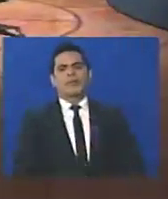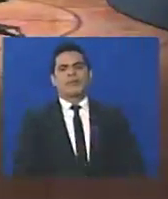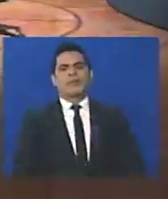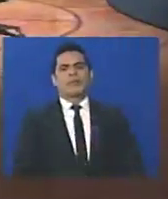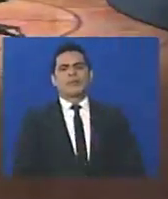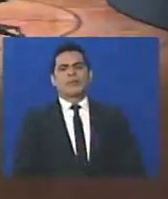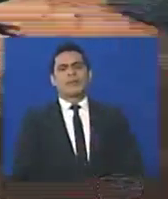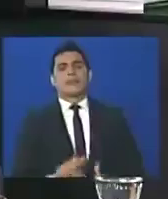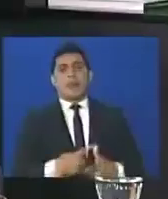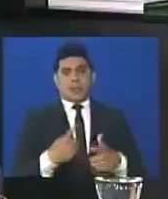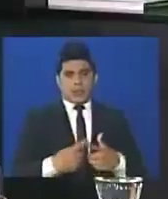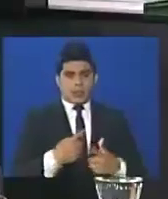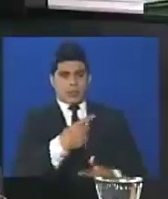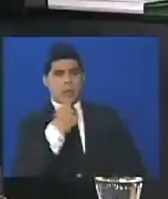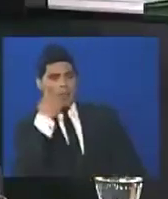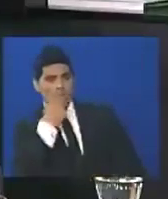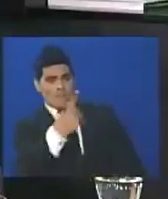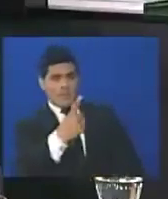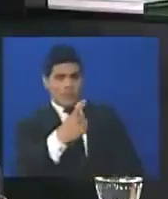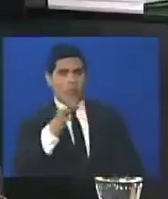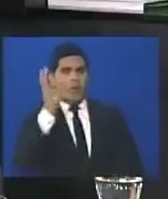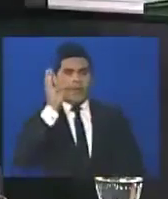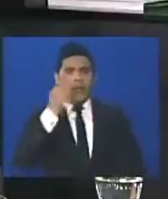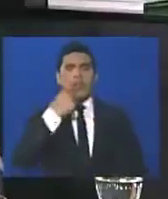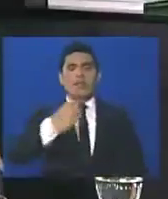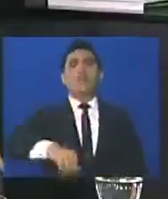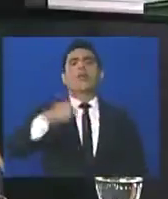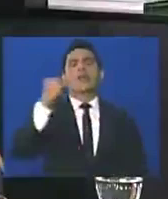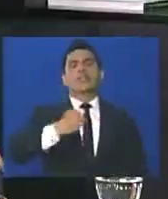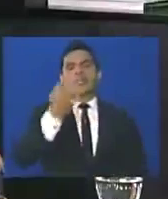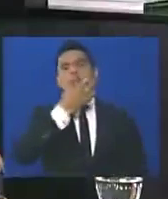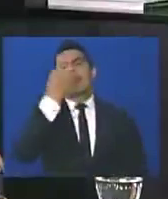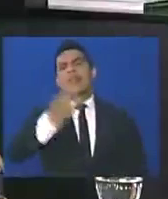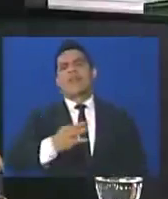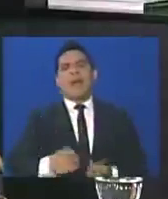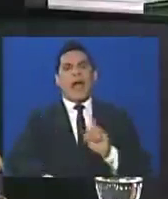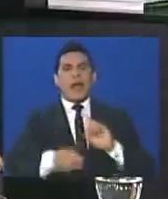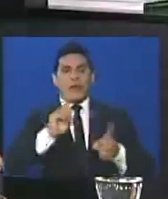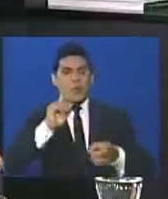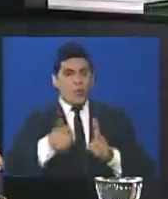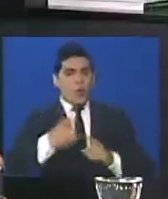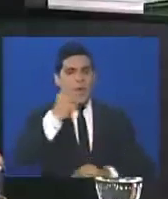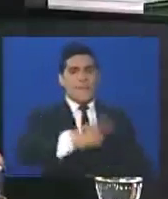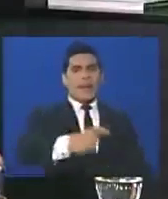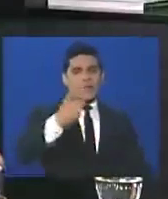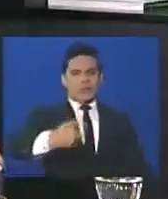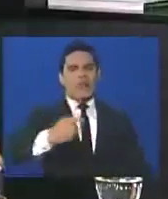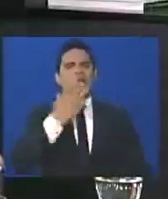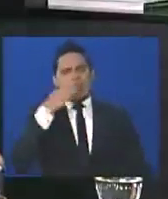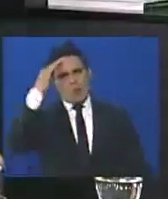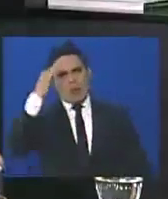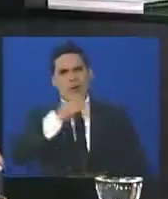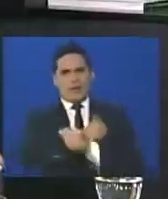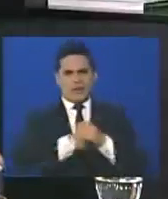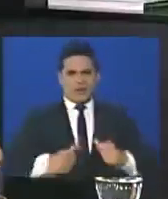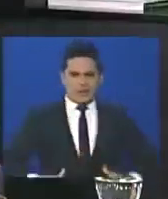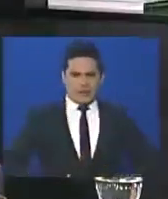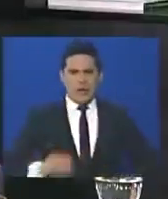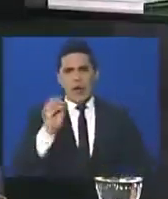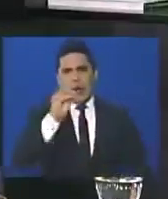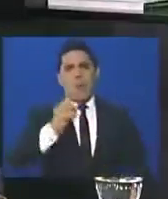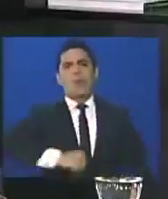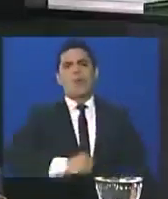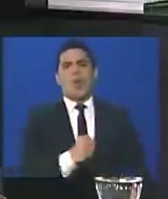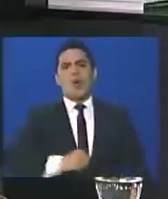De manera tal que se asumió en una parte del gobierno que algunos personeros de las fuerzas públicas cometieron exceso.